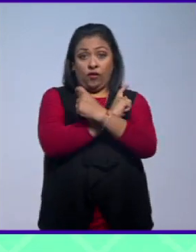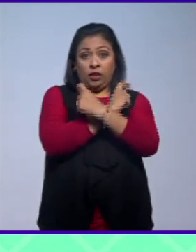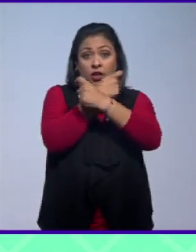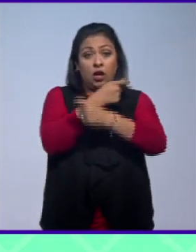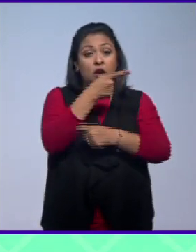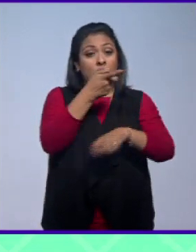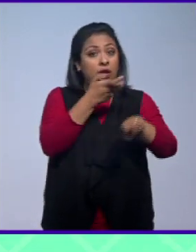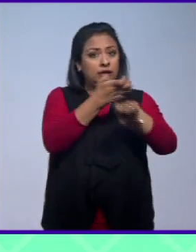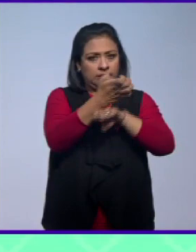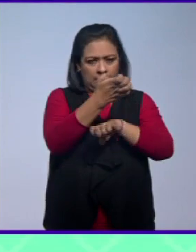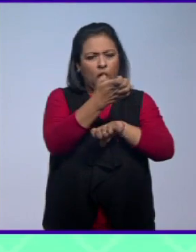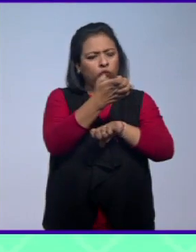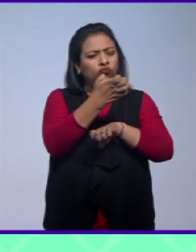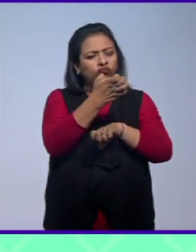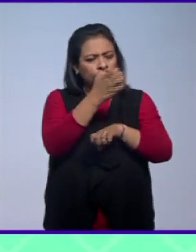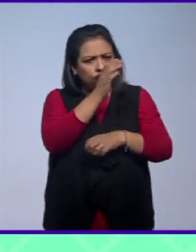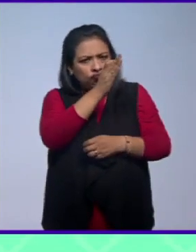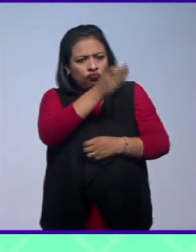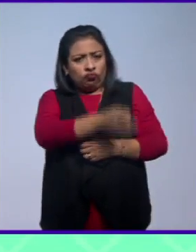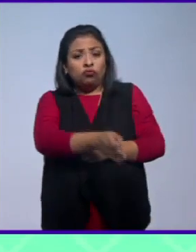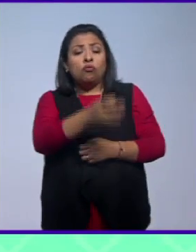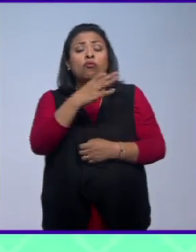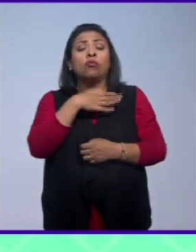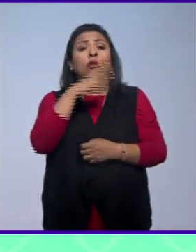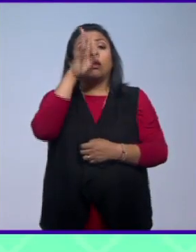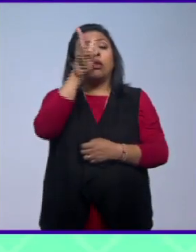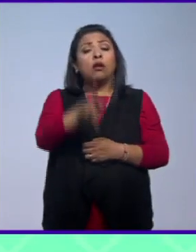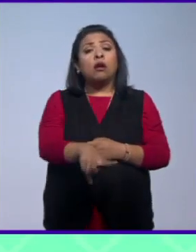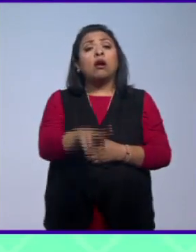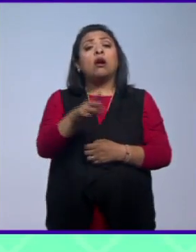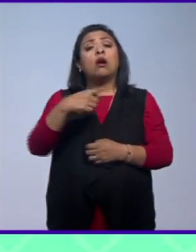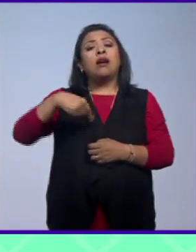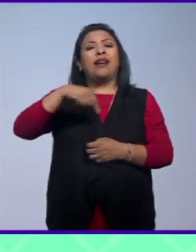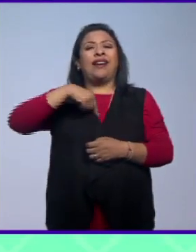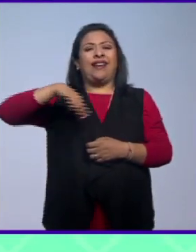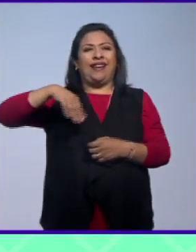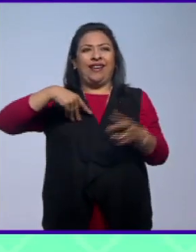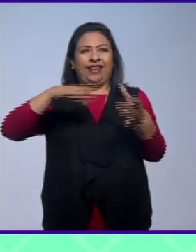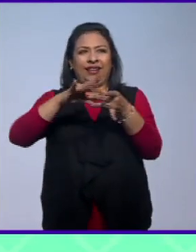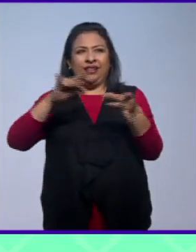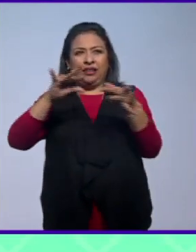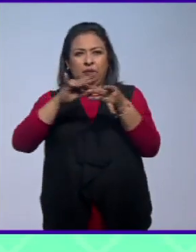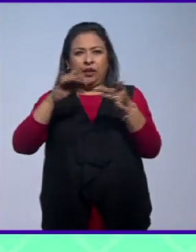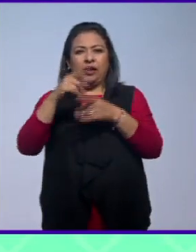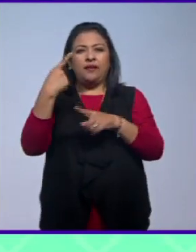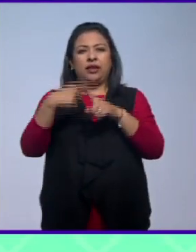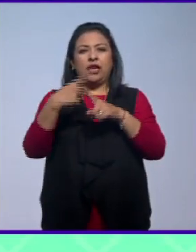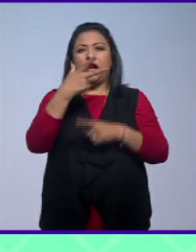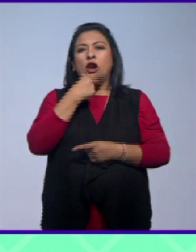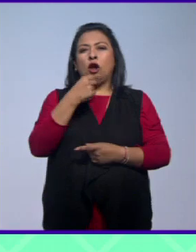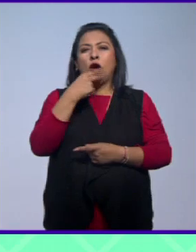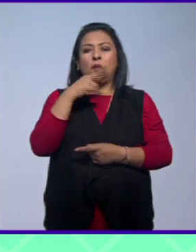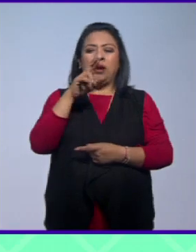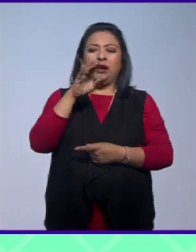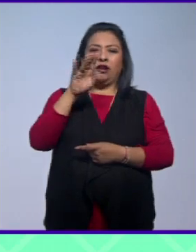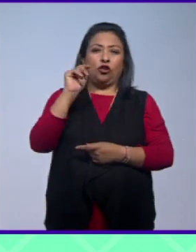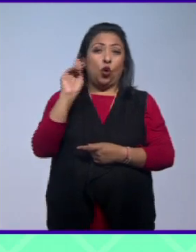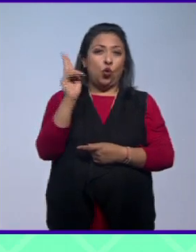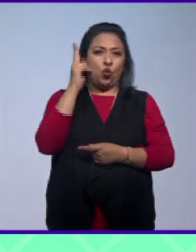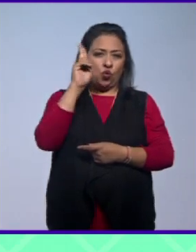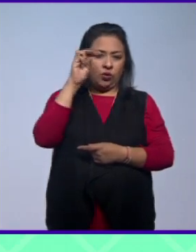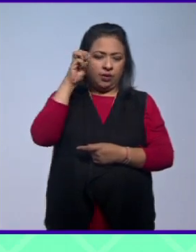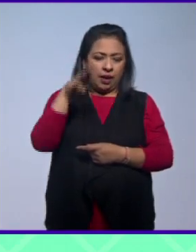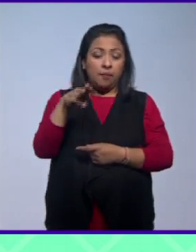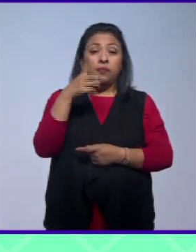como un Estado y de confirmarnos, como lo decía hace un momento el rector de nuestra máxima casa de estudios,